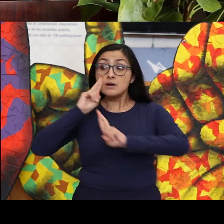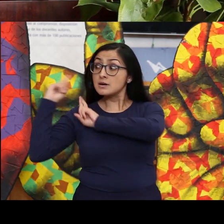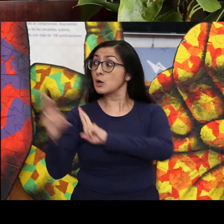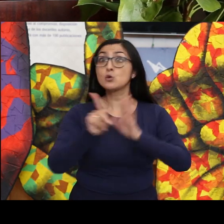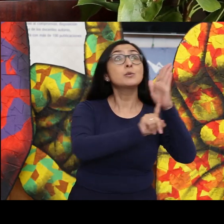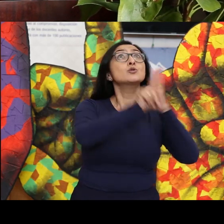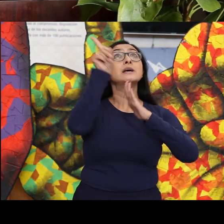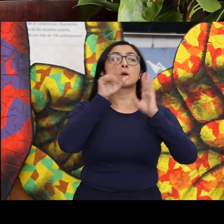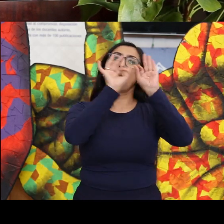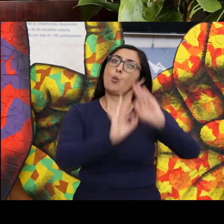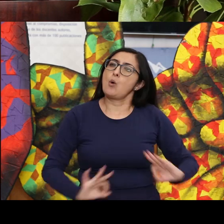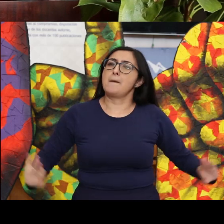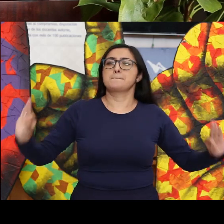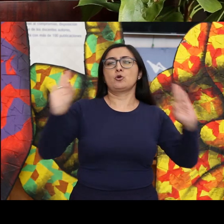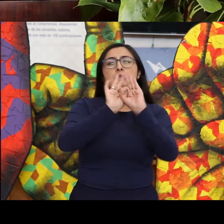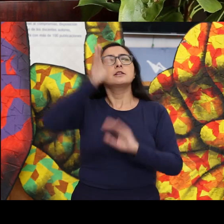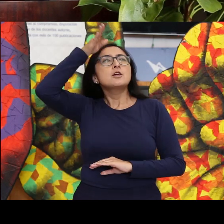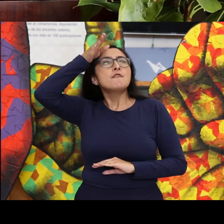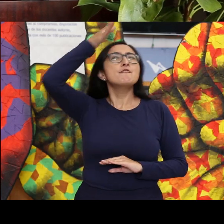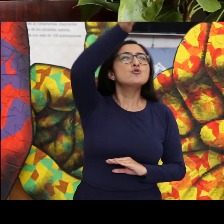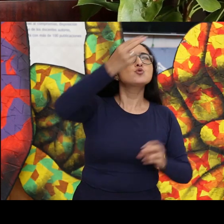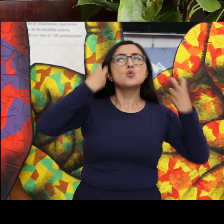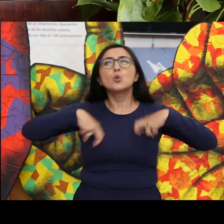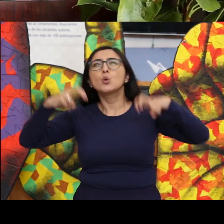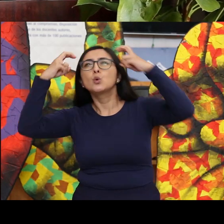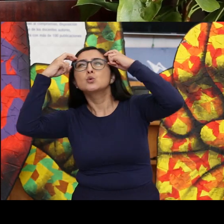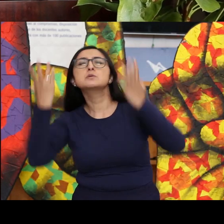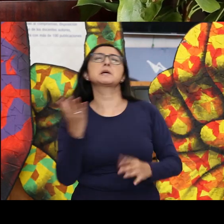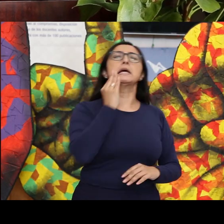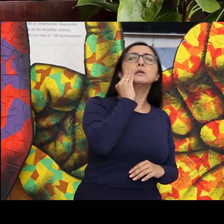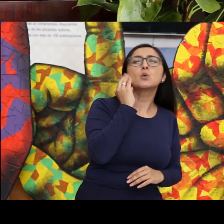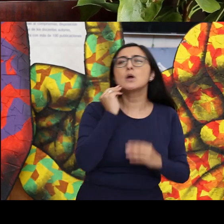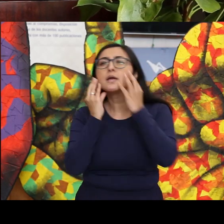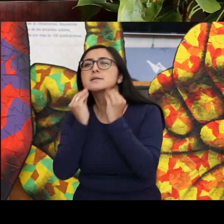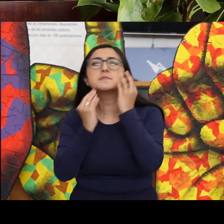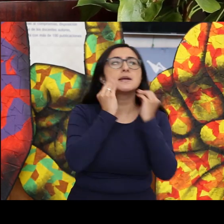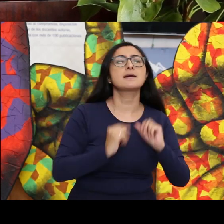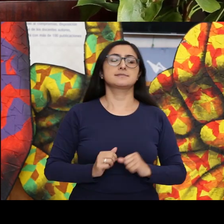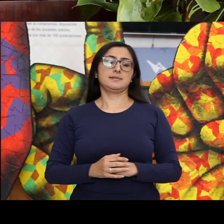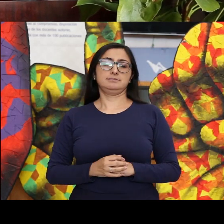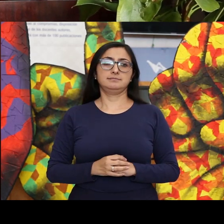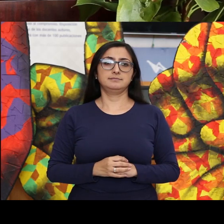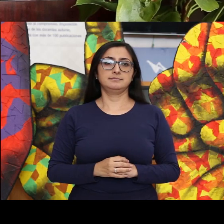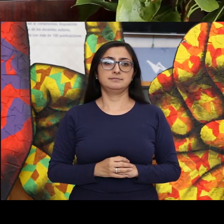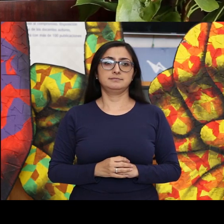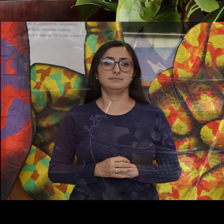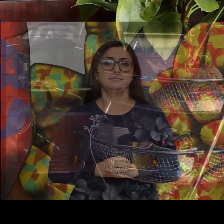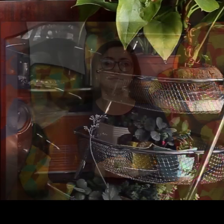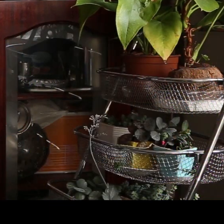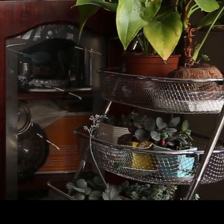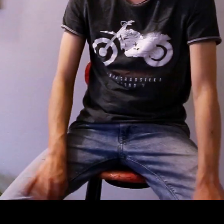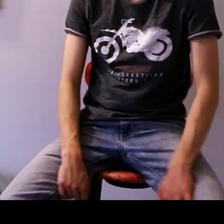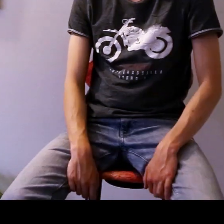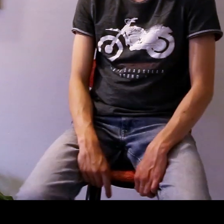Entonces, me parece un reconocimiento que le va a ayudar en su futuro, en su carrera, pero que también le va ayudar a nivel de conocimientos y a nivel de